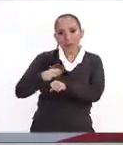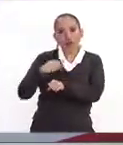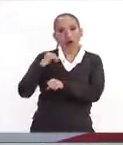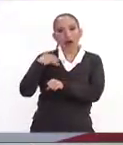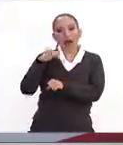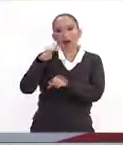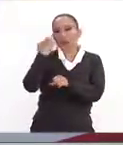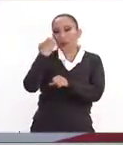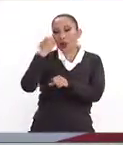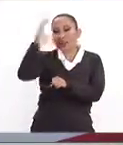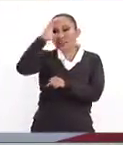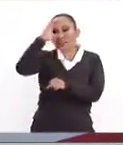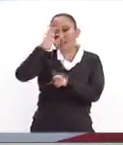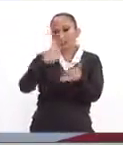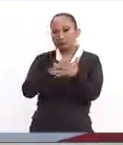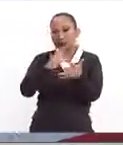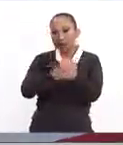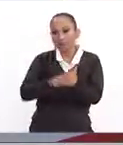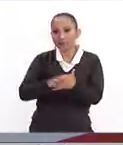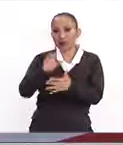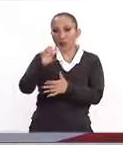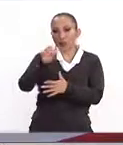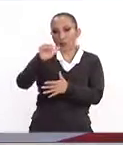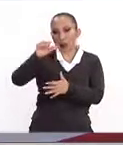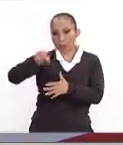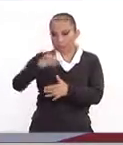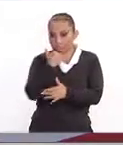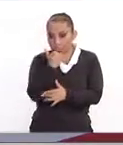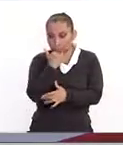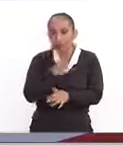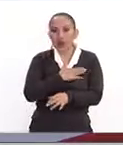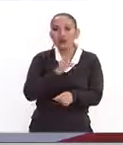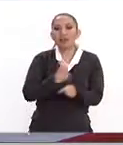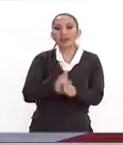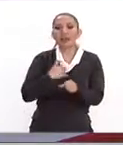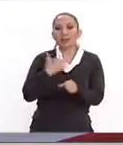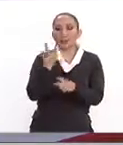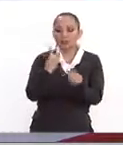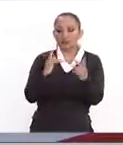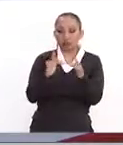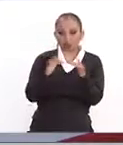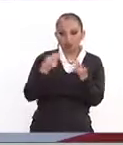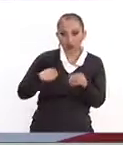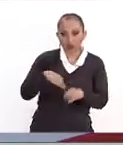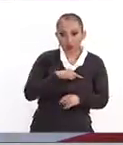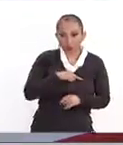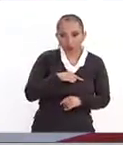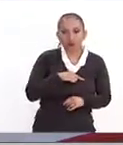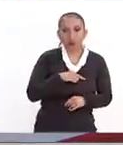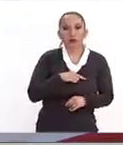Academia Nacional de Ciencias Penales, de la UAM, perdóneme usted. Muy buenos días, gracias por estar con nosotros.